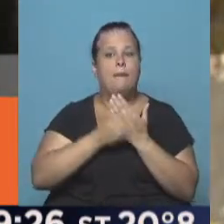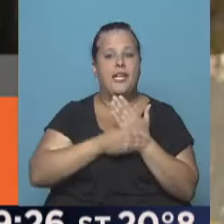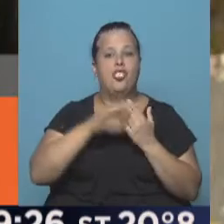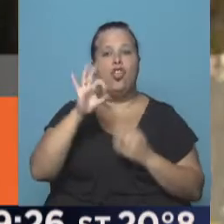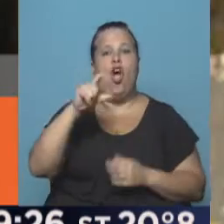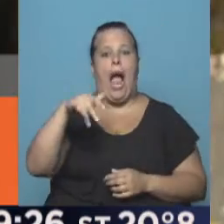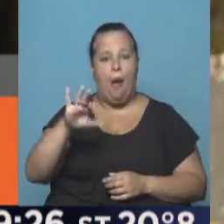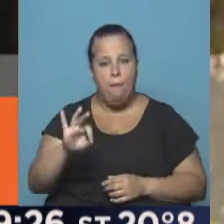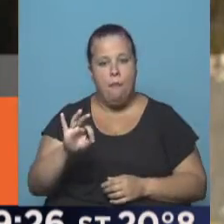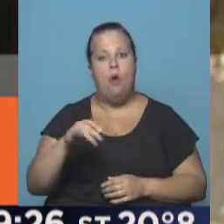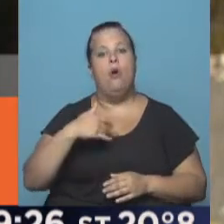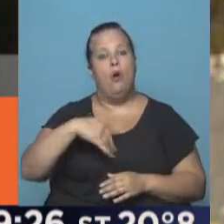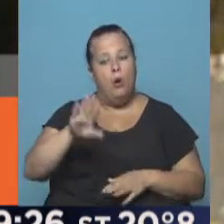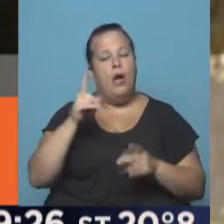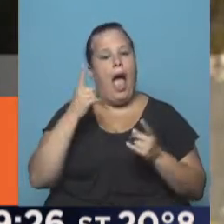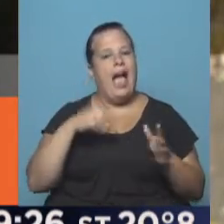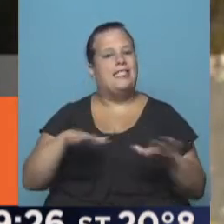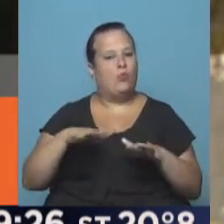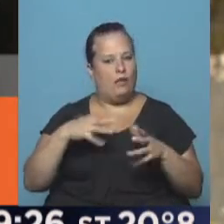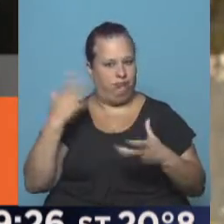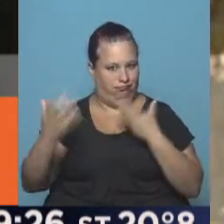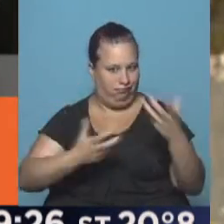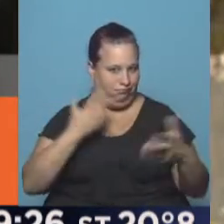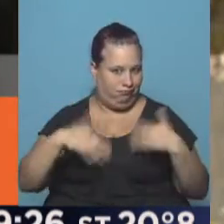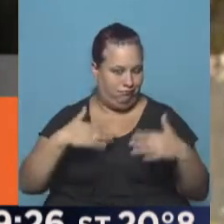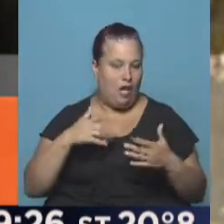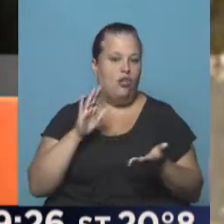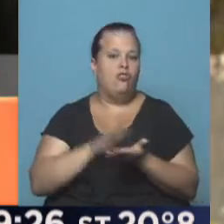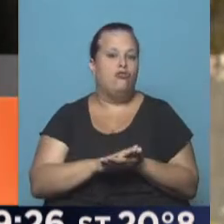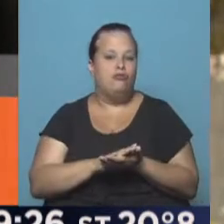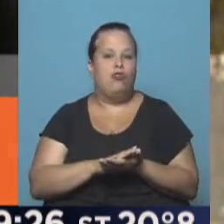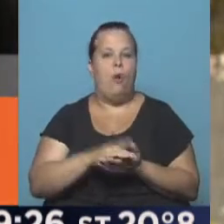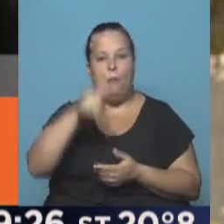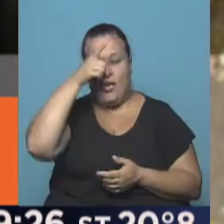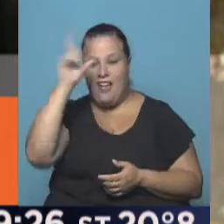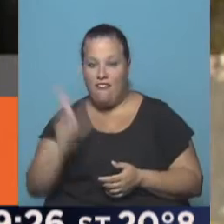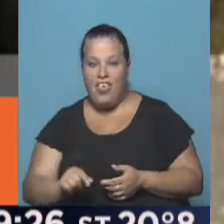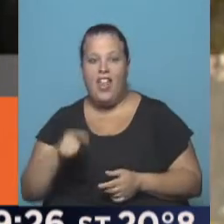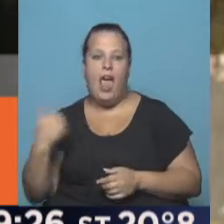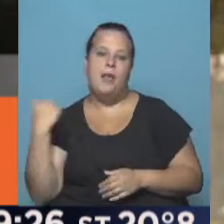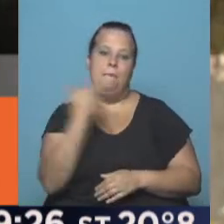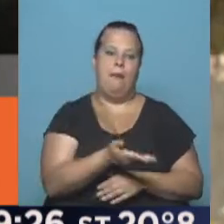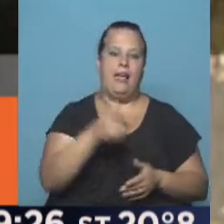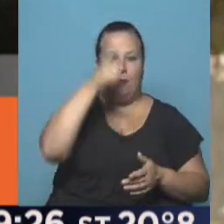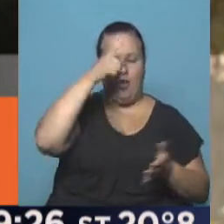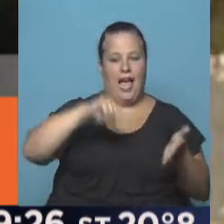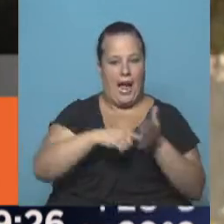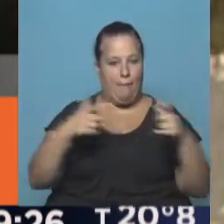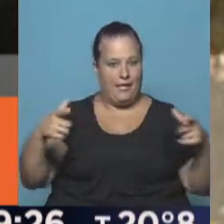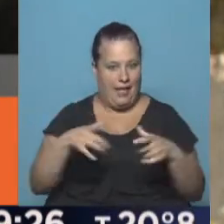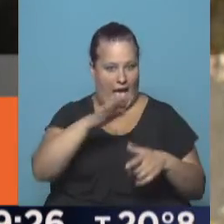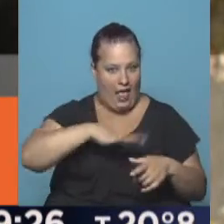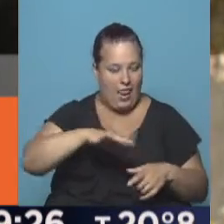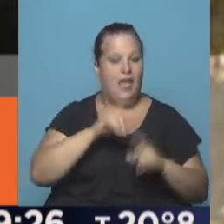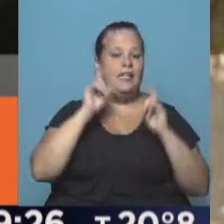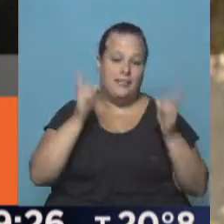Ocampo, hacen ver que hay un clima de efervescencia en los federales que pasan a la nueva policía de